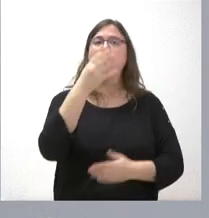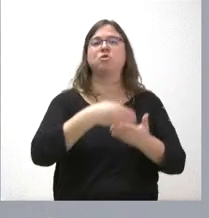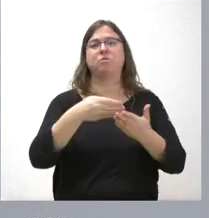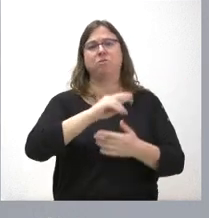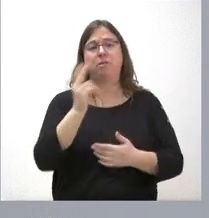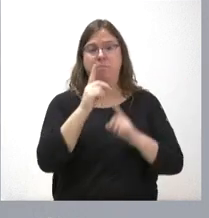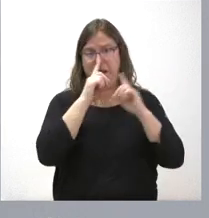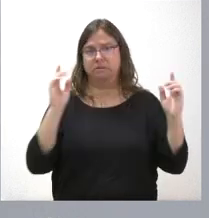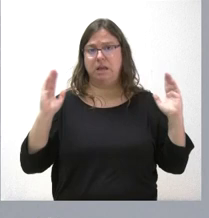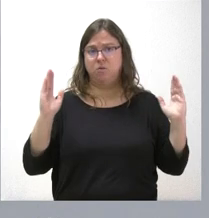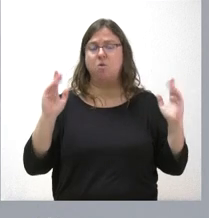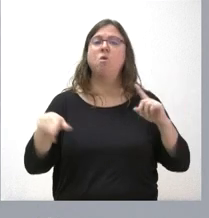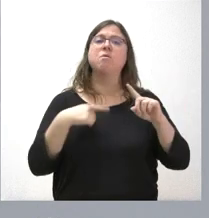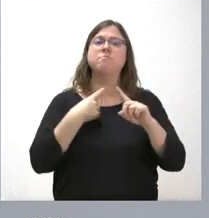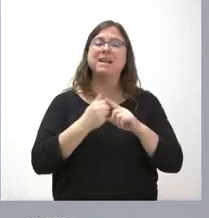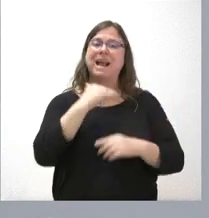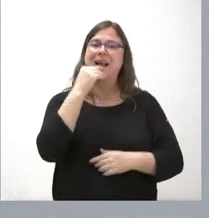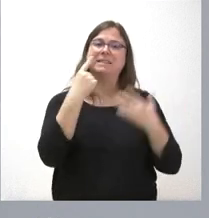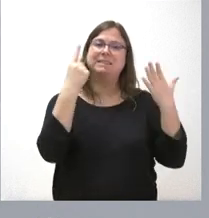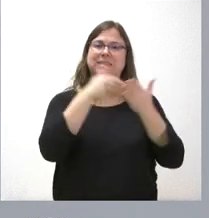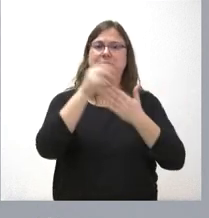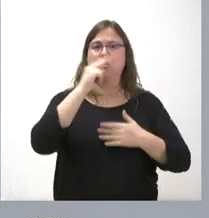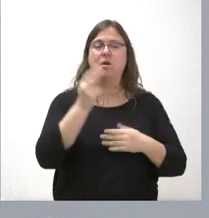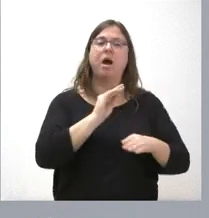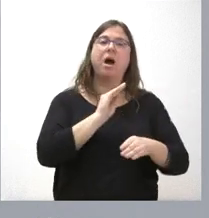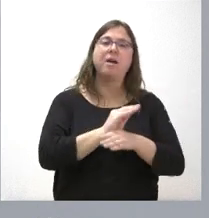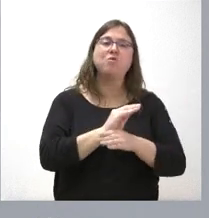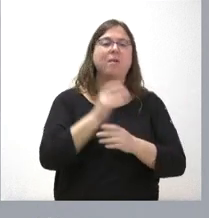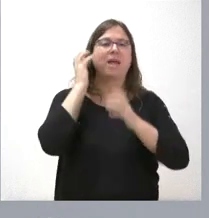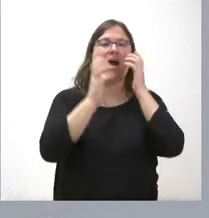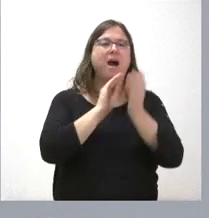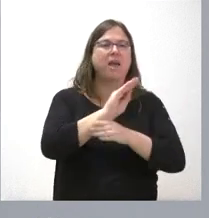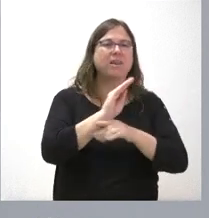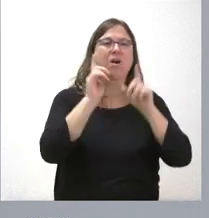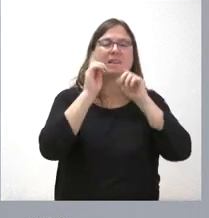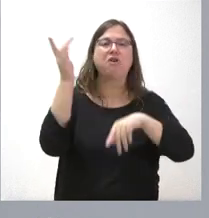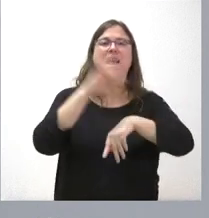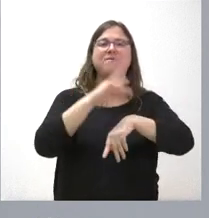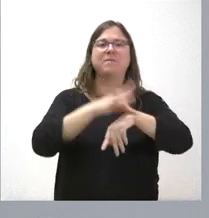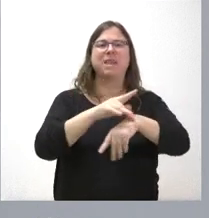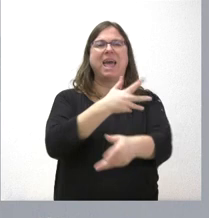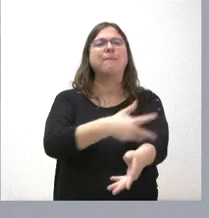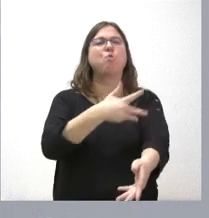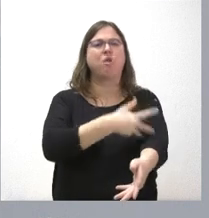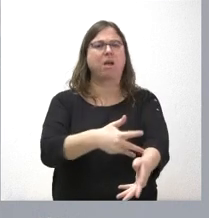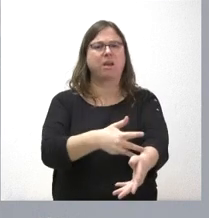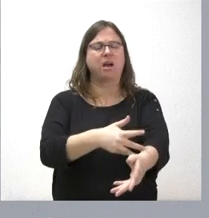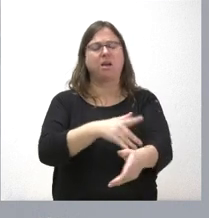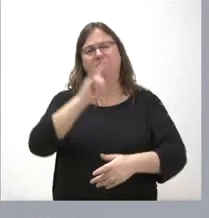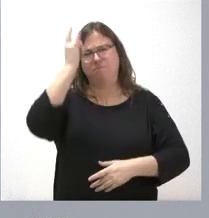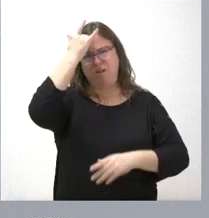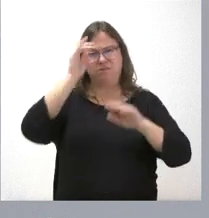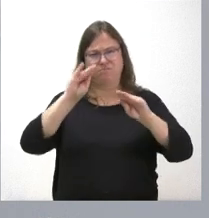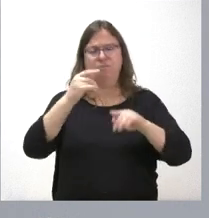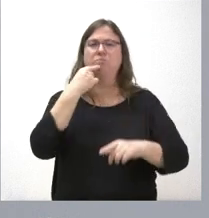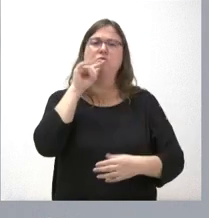este ejercicio y casi 6 millones de euros, por último, para ayudas de los ganaderos en el caso de la enfermedad hemorrágica, epizootica, en